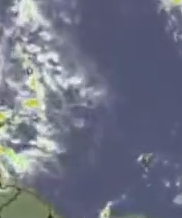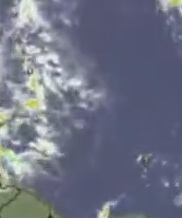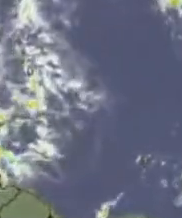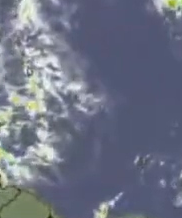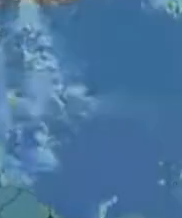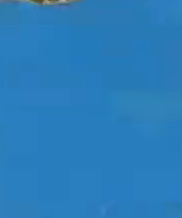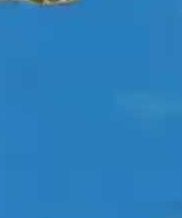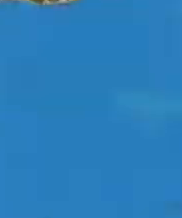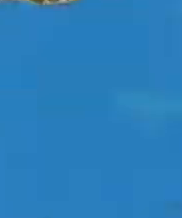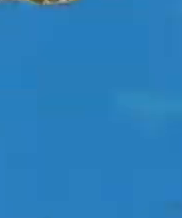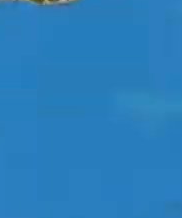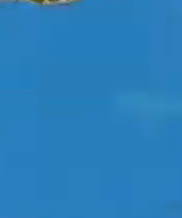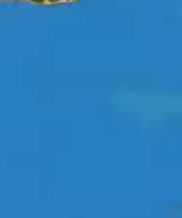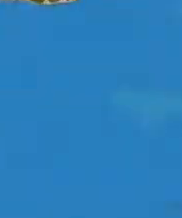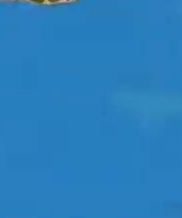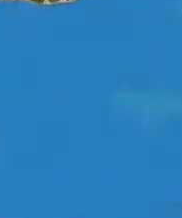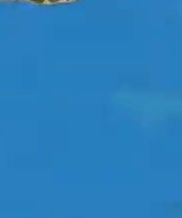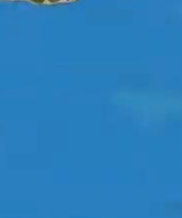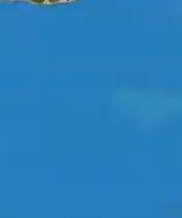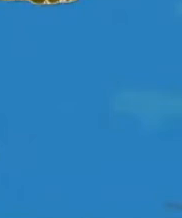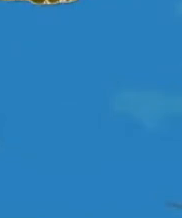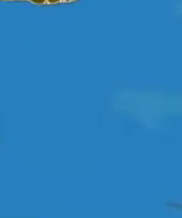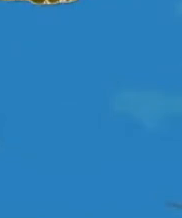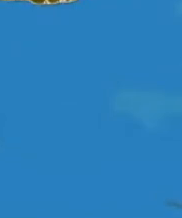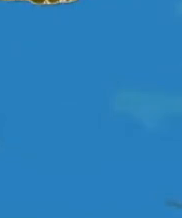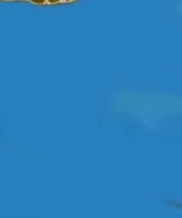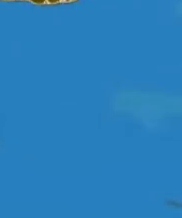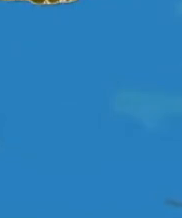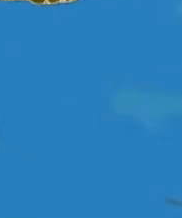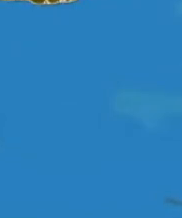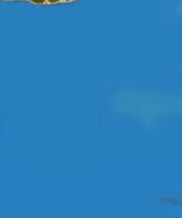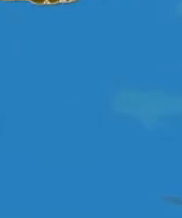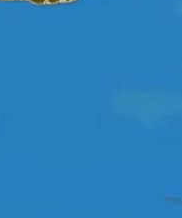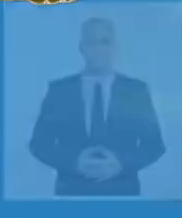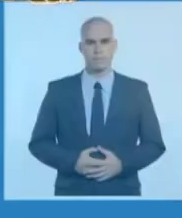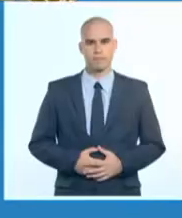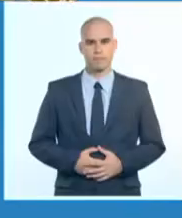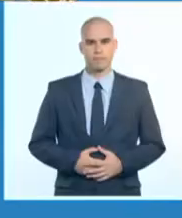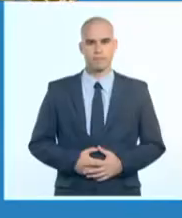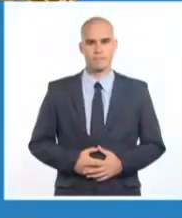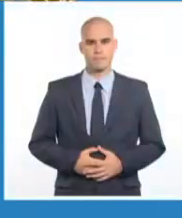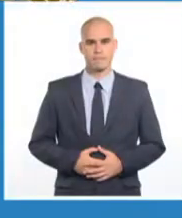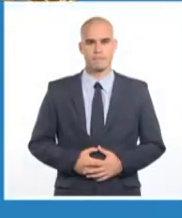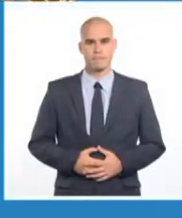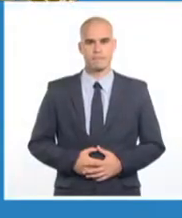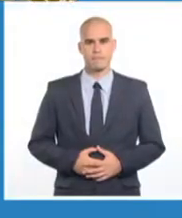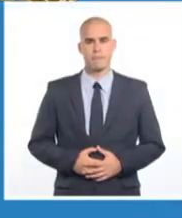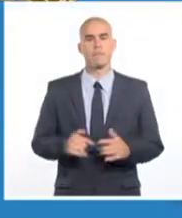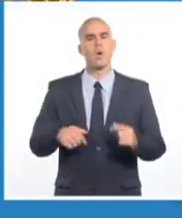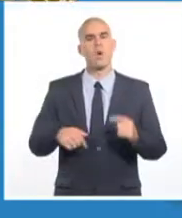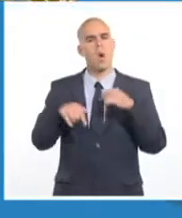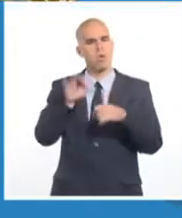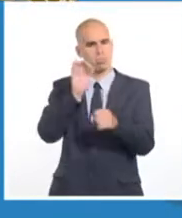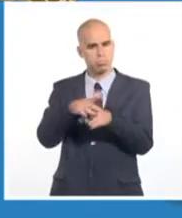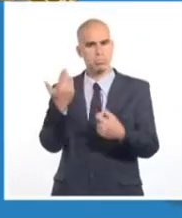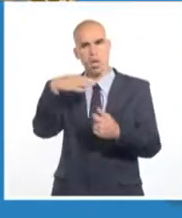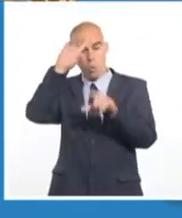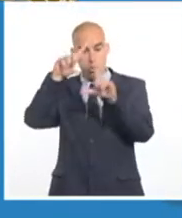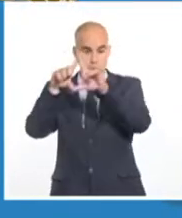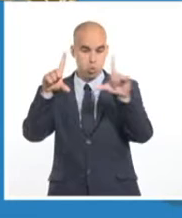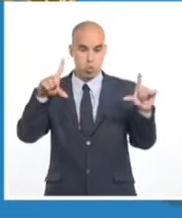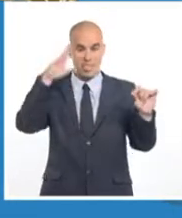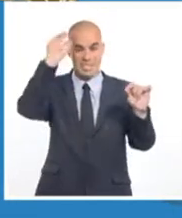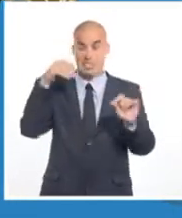la costa norte-occidental. Hoy la peculiaridad será que comenzará más temprano la actividad de chubascos y lluvias sobre el